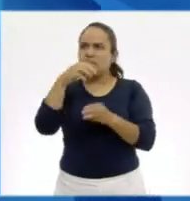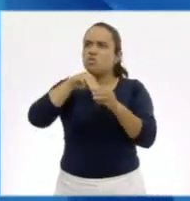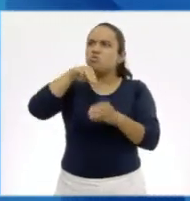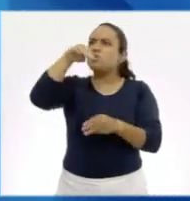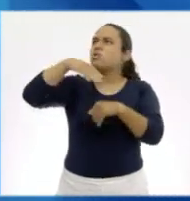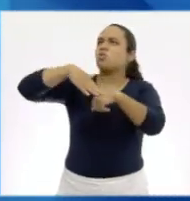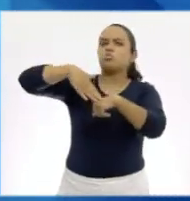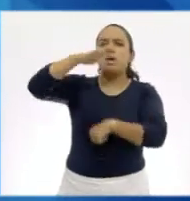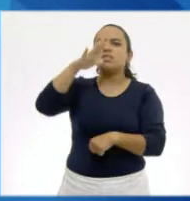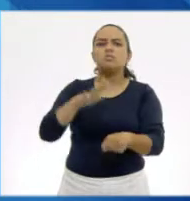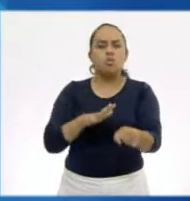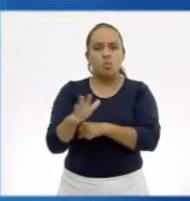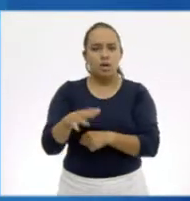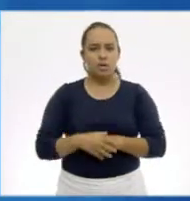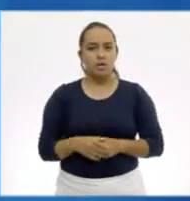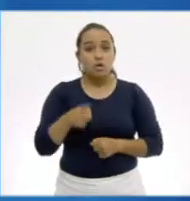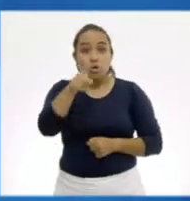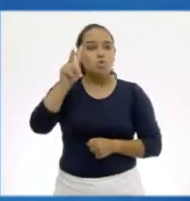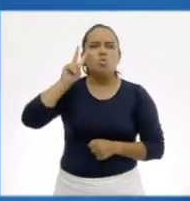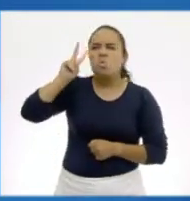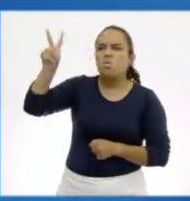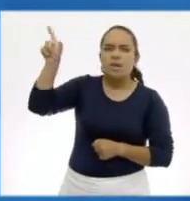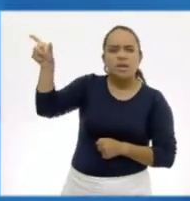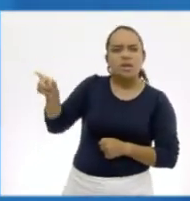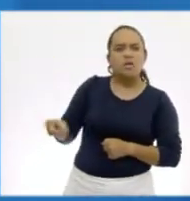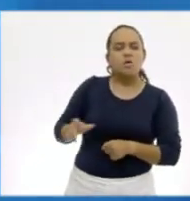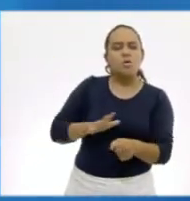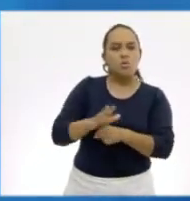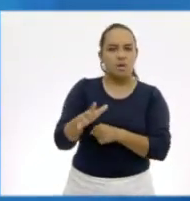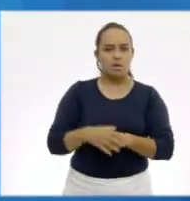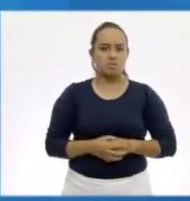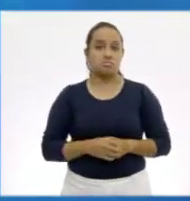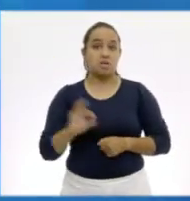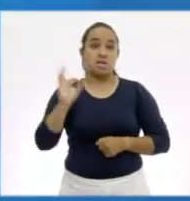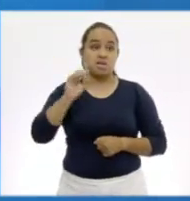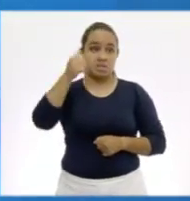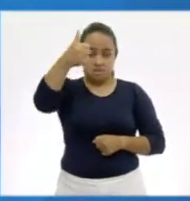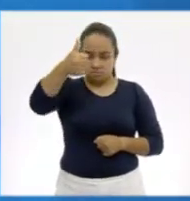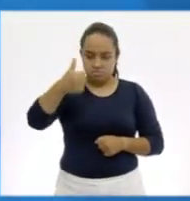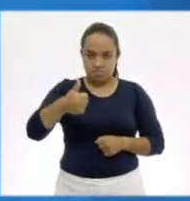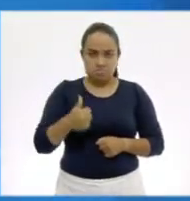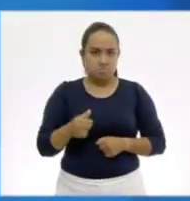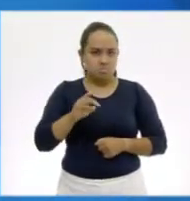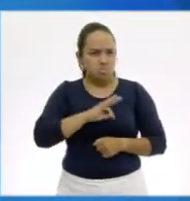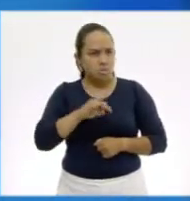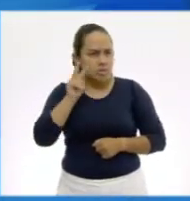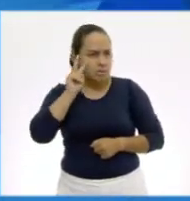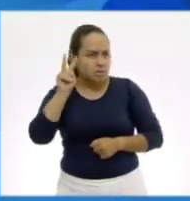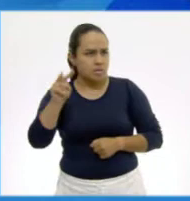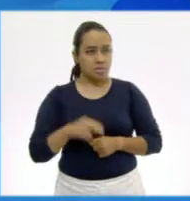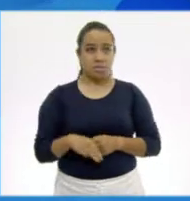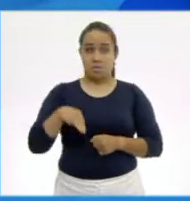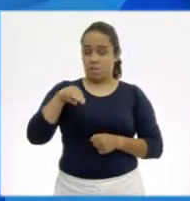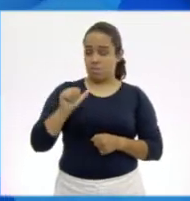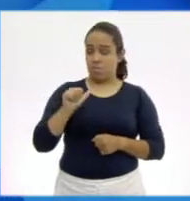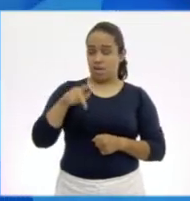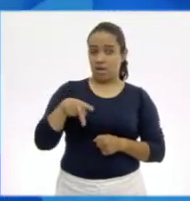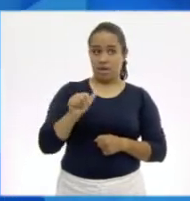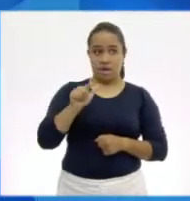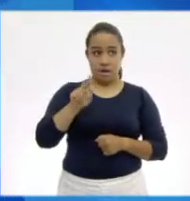ver, fíjate cuál es la que mide más de ocho mil quinientos. Podemos ir viendo una por una. Podemos ver una por una. ¿Macalú?